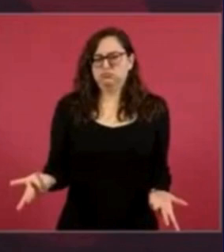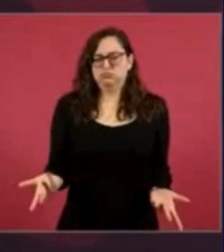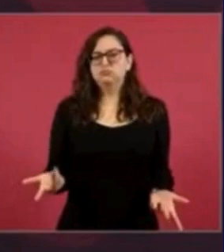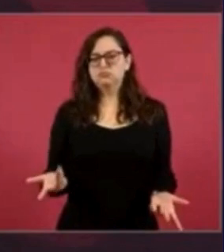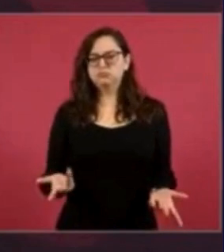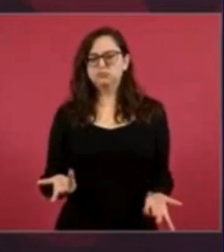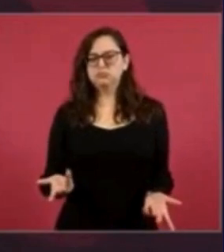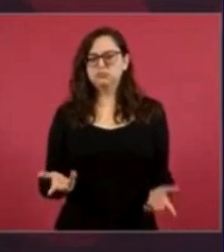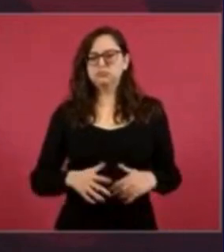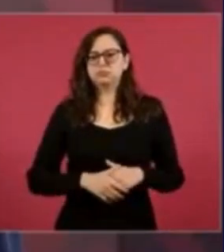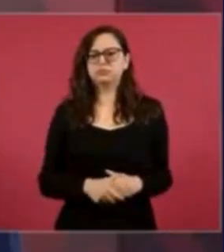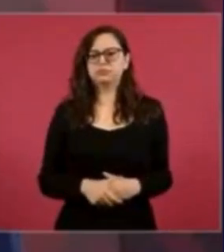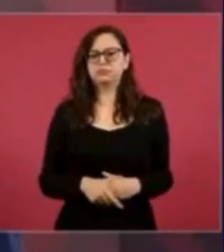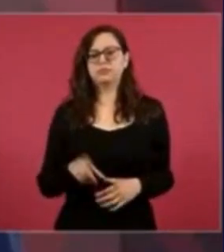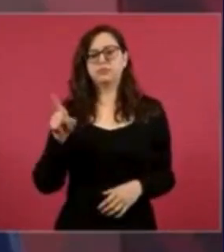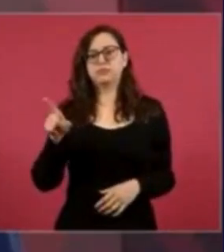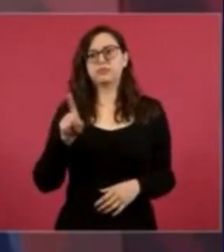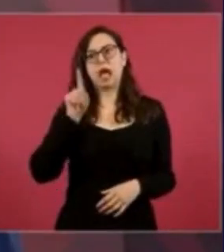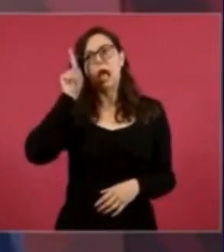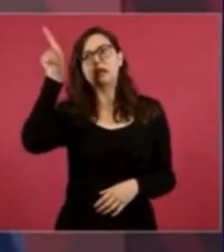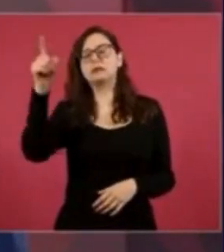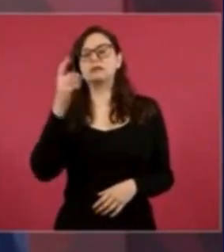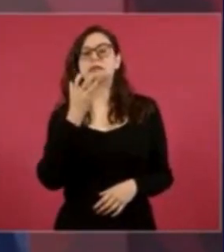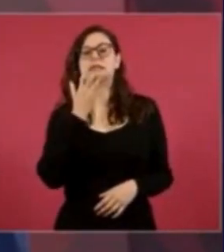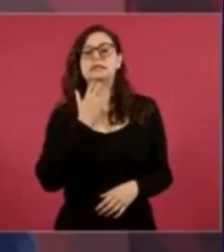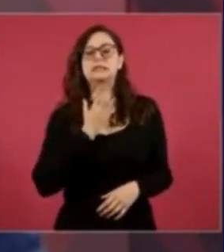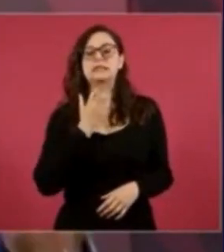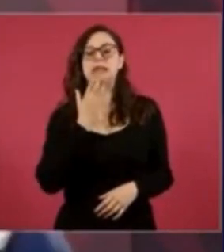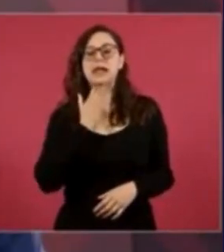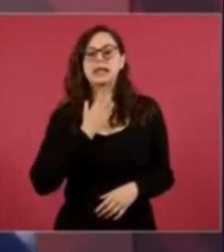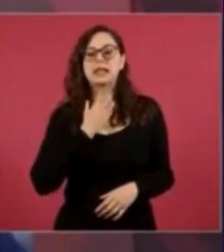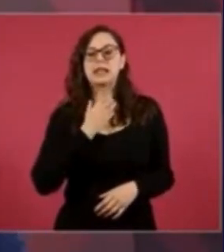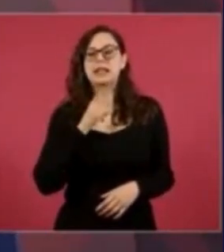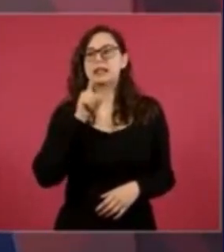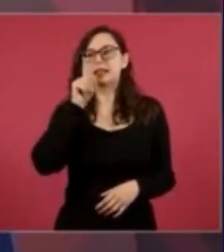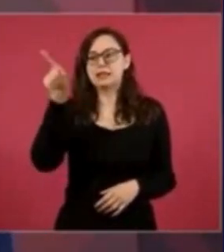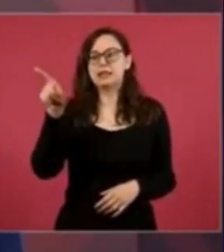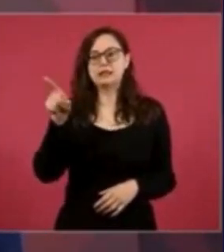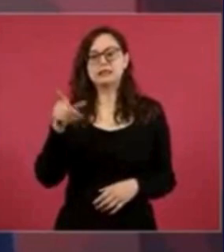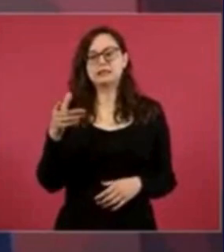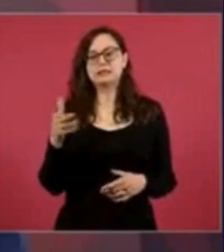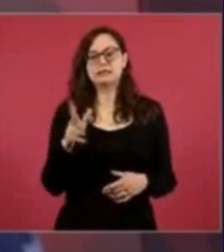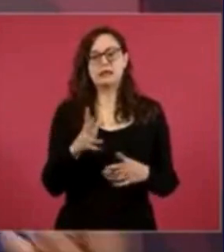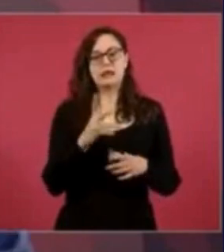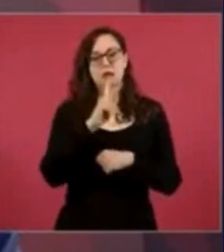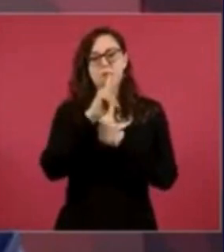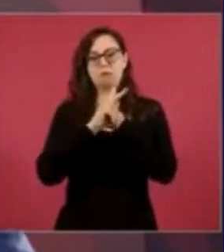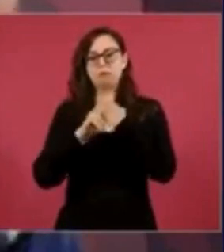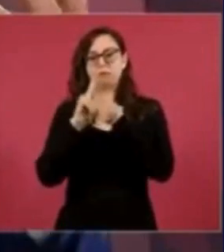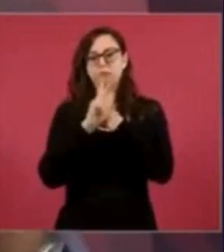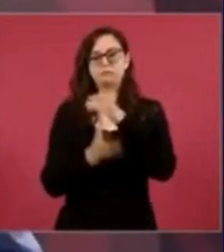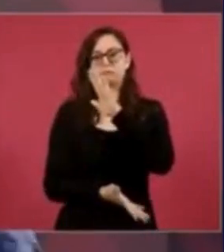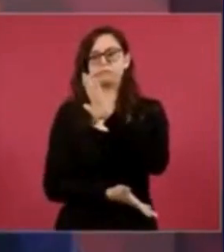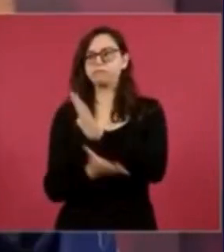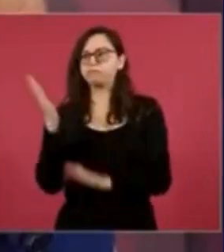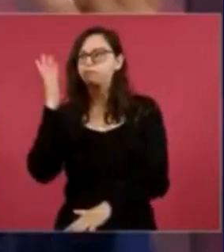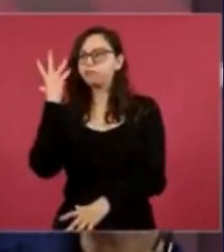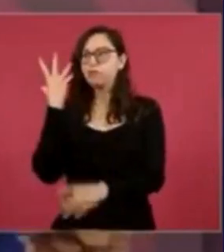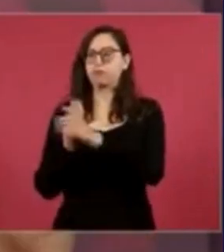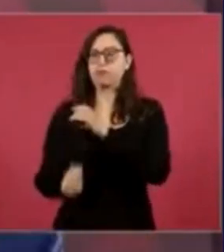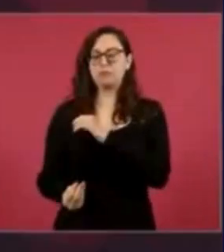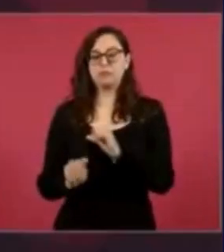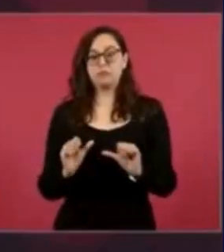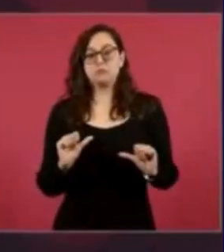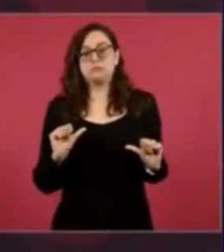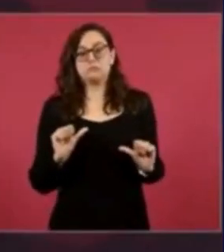continuar con las investigaciones sobre los denominados vuelos de la muerte, señalando que la búsqueda de justicia para las víctimas de esa